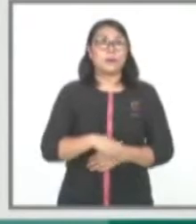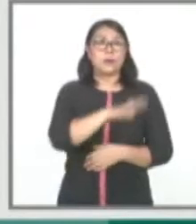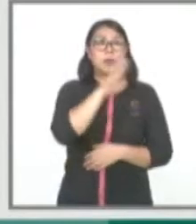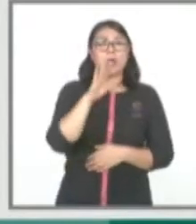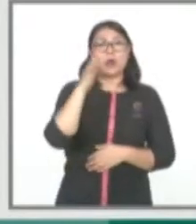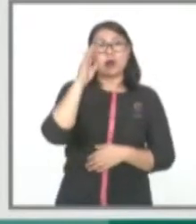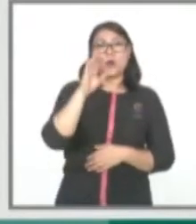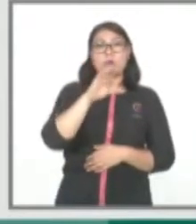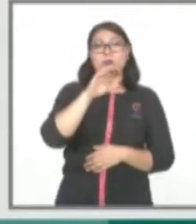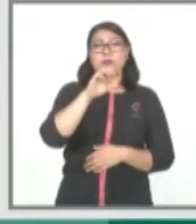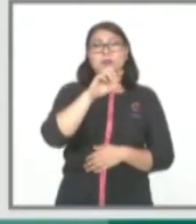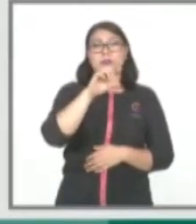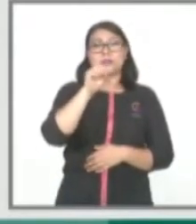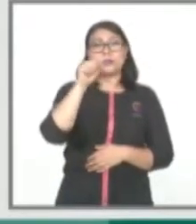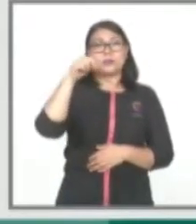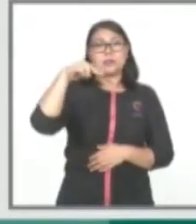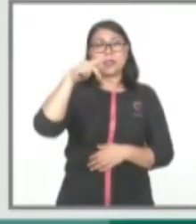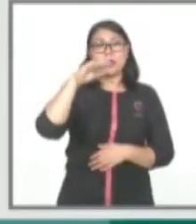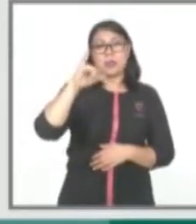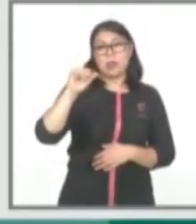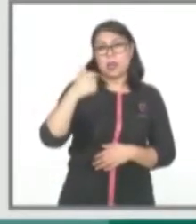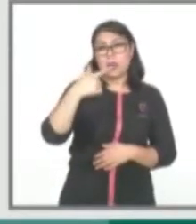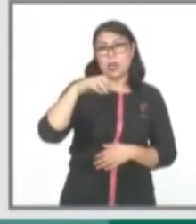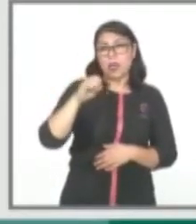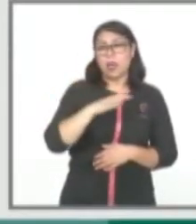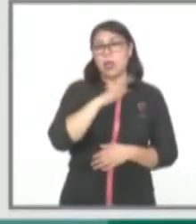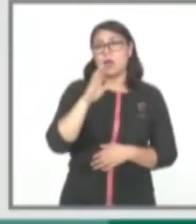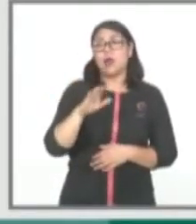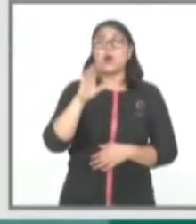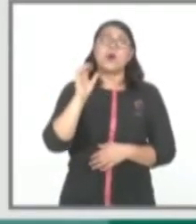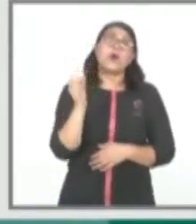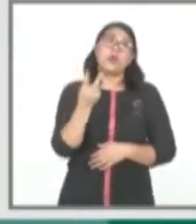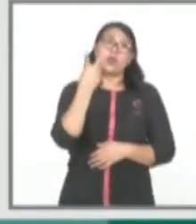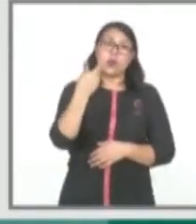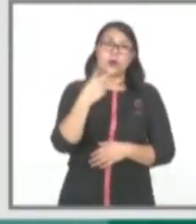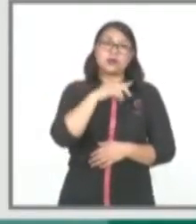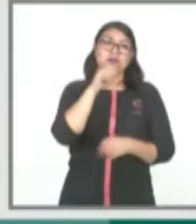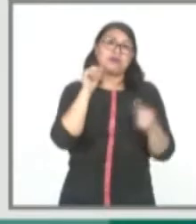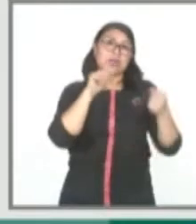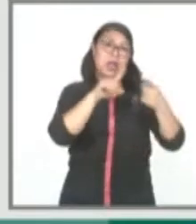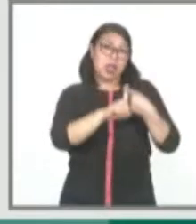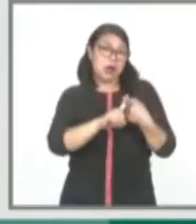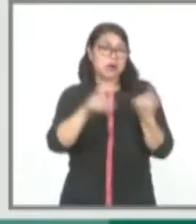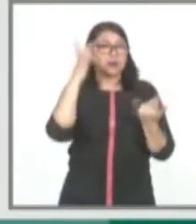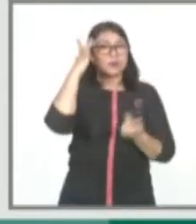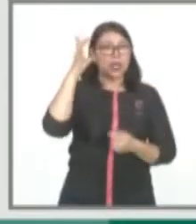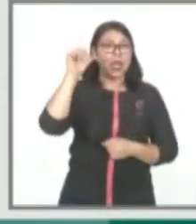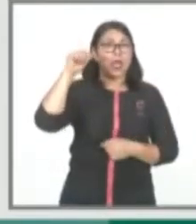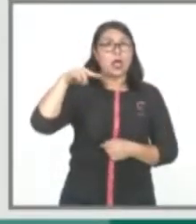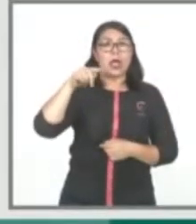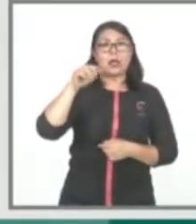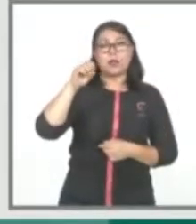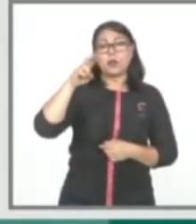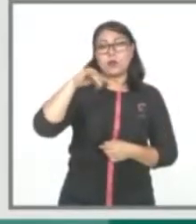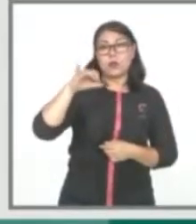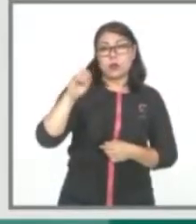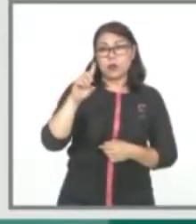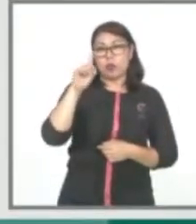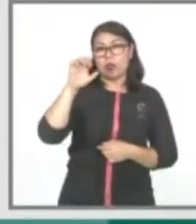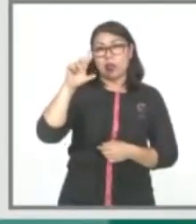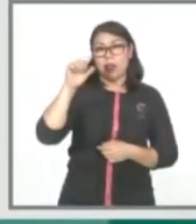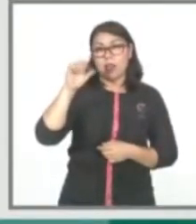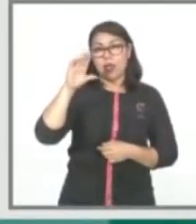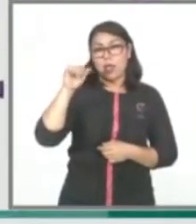Los servicios de salud de Oaxaca informaron que este martes 15 de septiembre, de acuerdo con el comunicado técnico diario, se han sumado 55